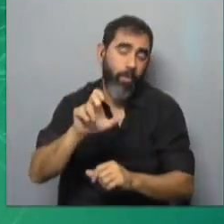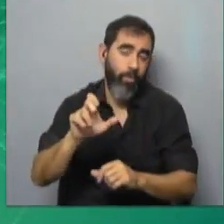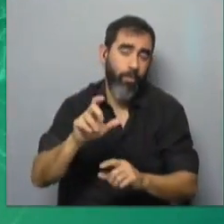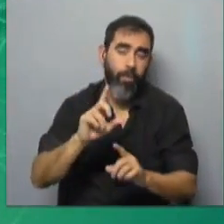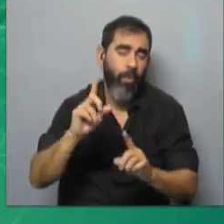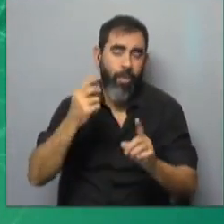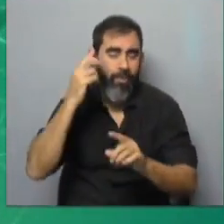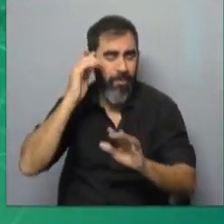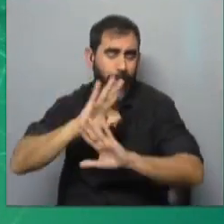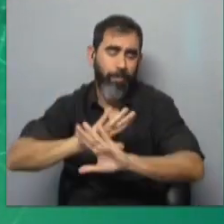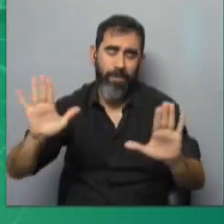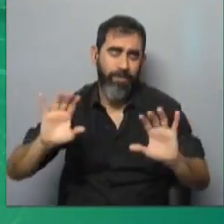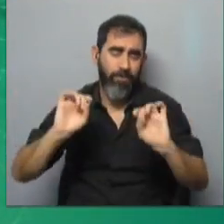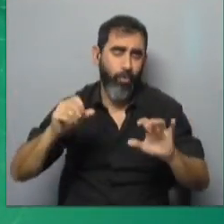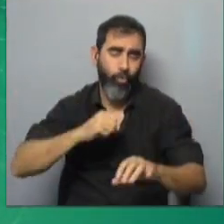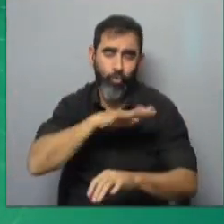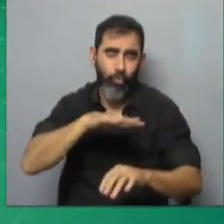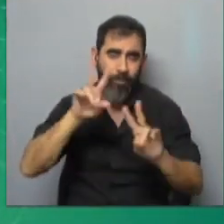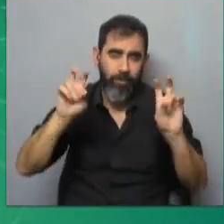deberíamos considerar socialmente.